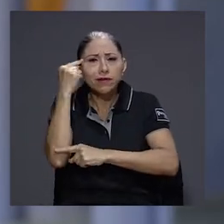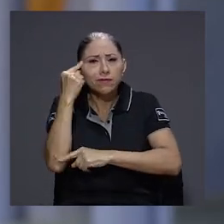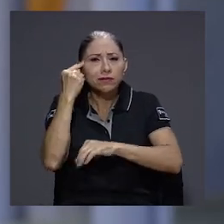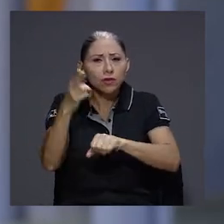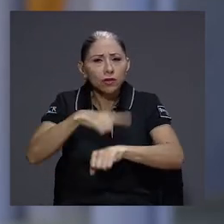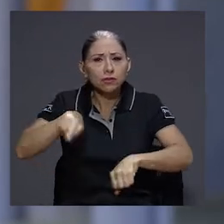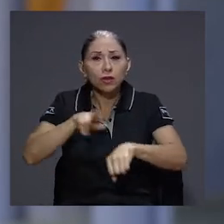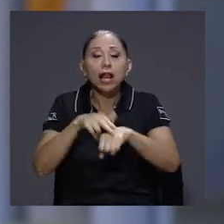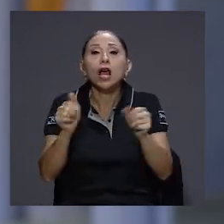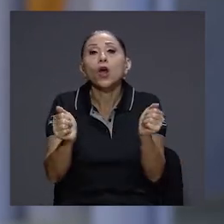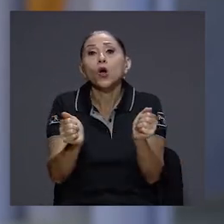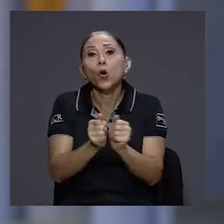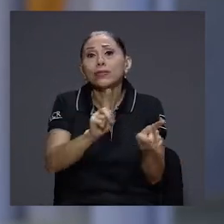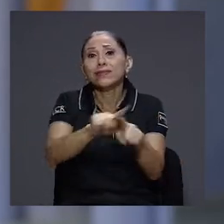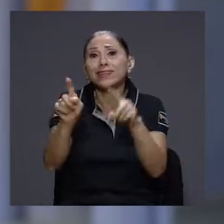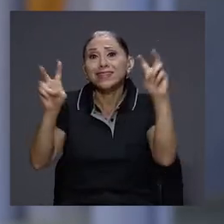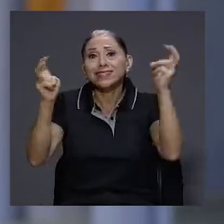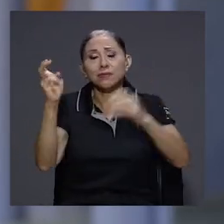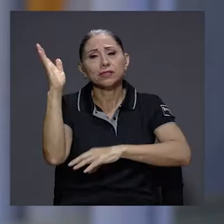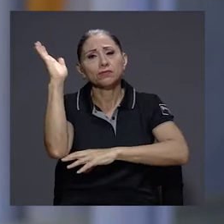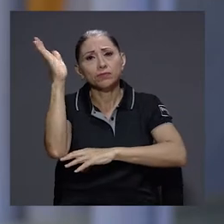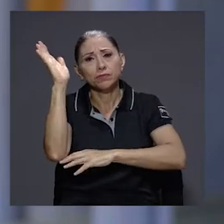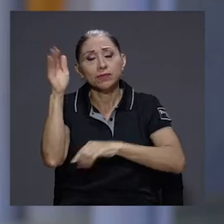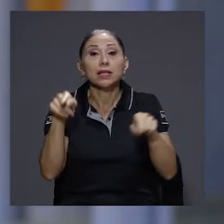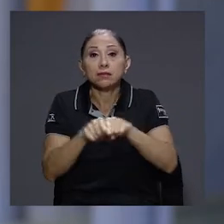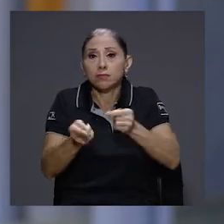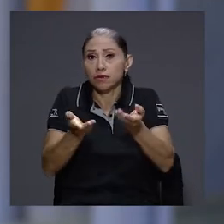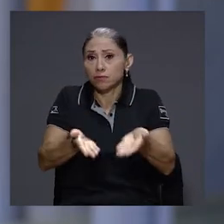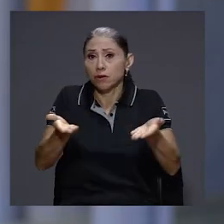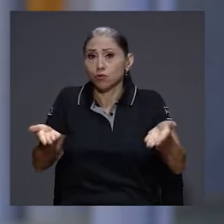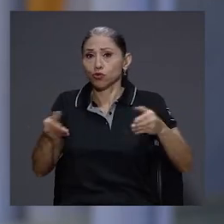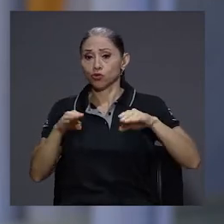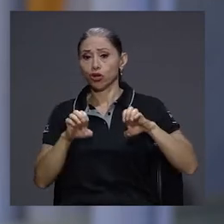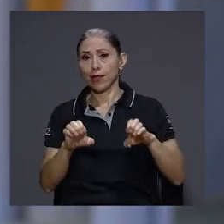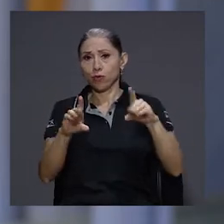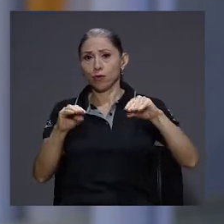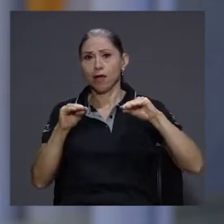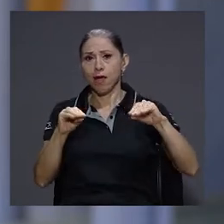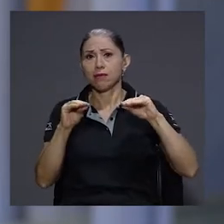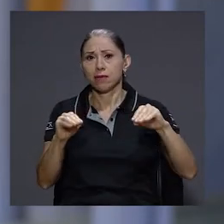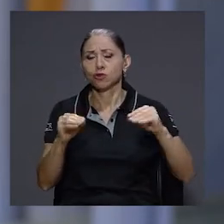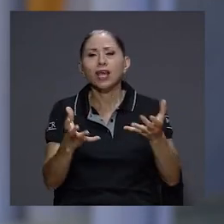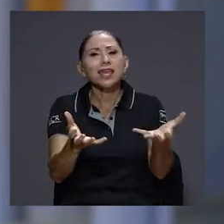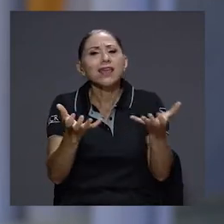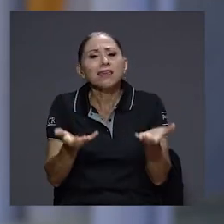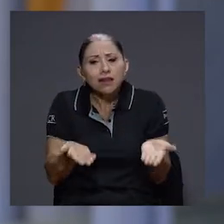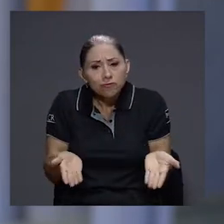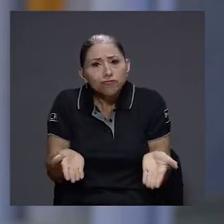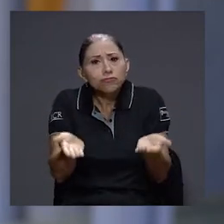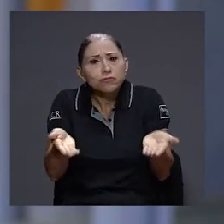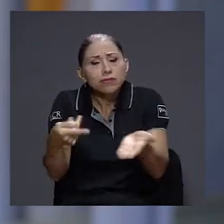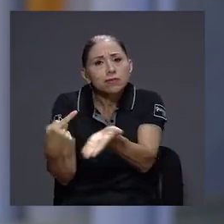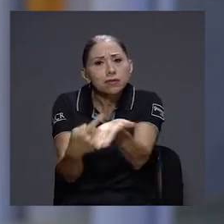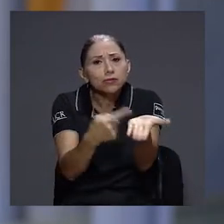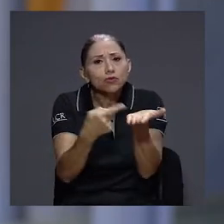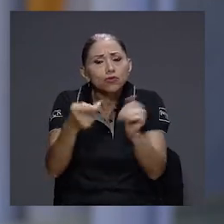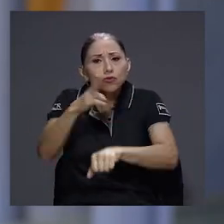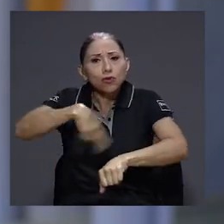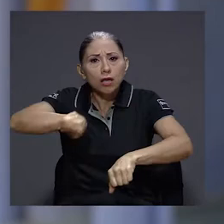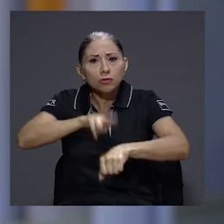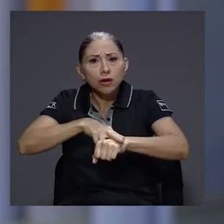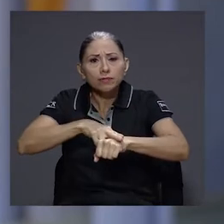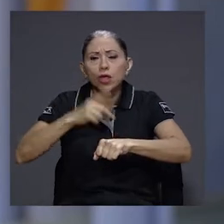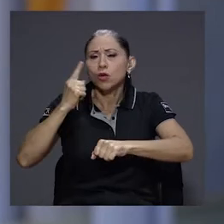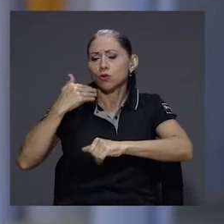serie de exposiciones temáticas y recursos pedagógicos que buscan aportar a la discusión nacional sobre